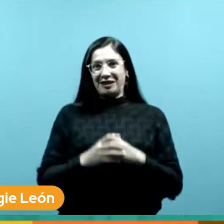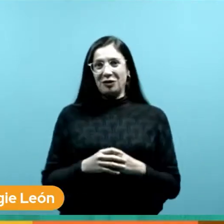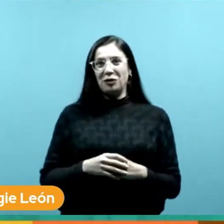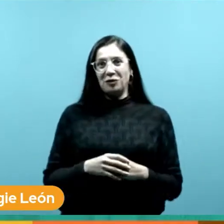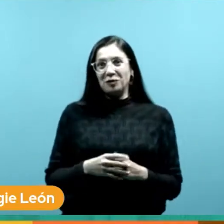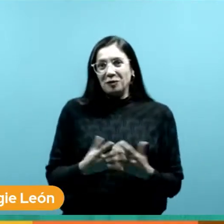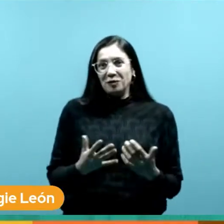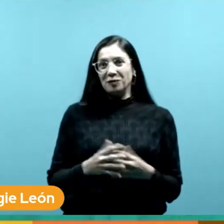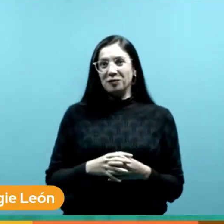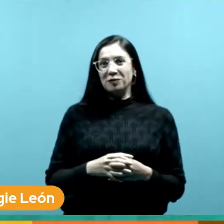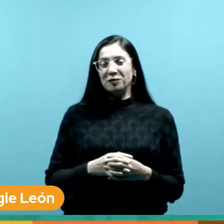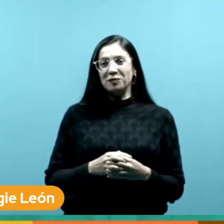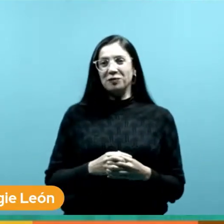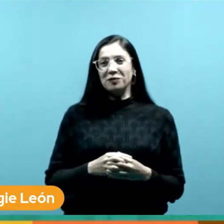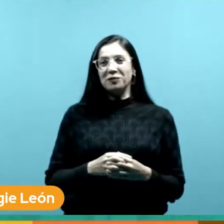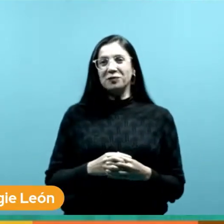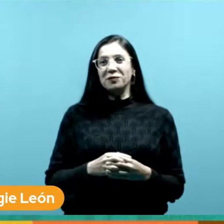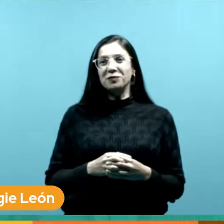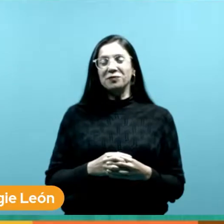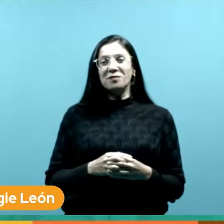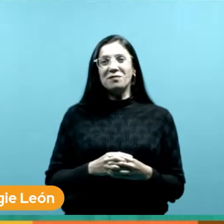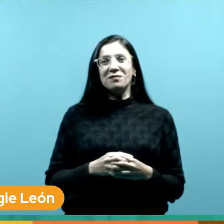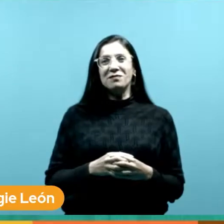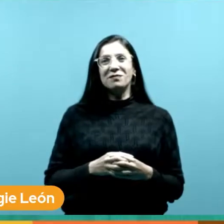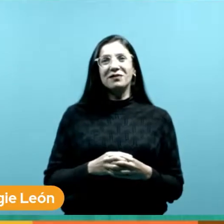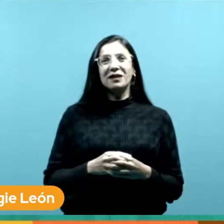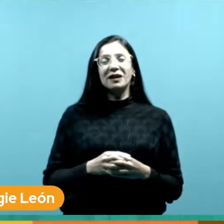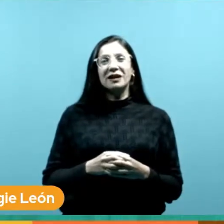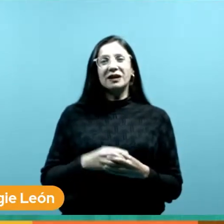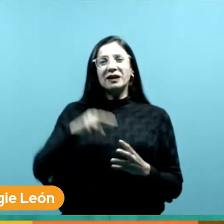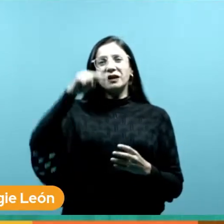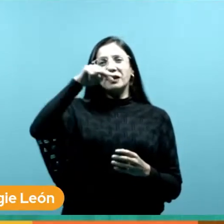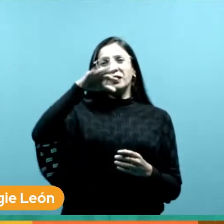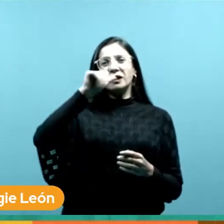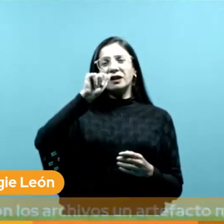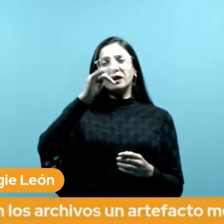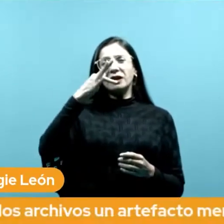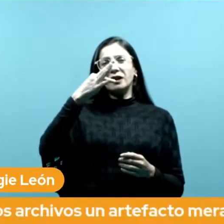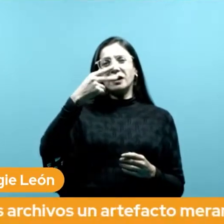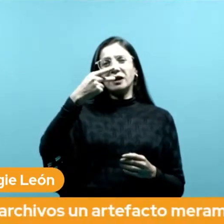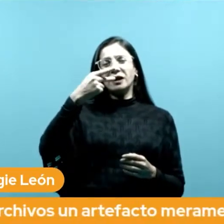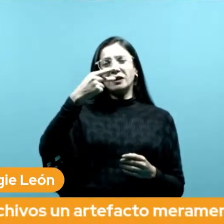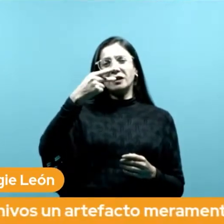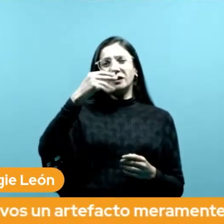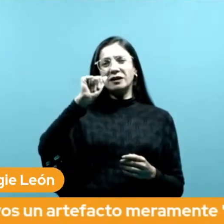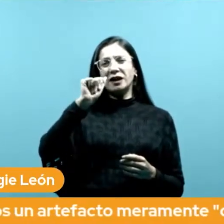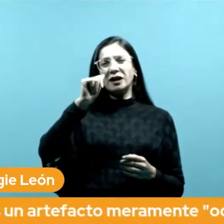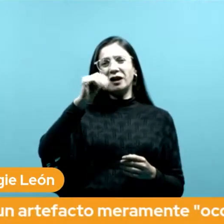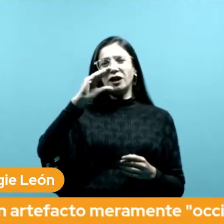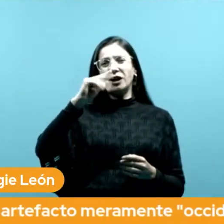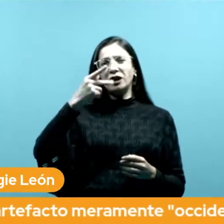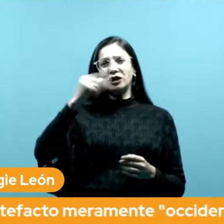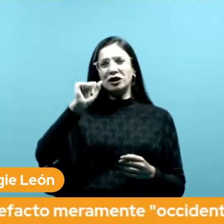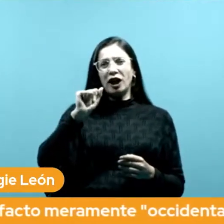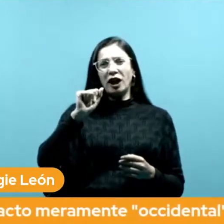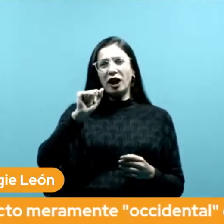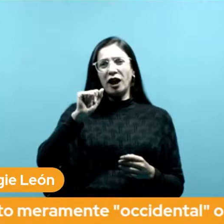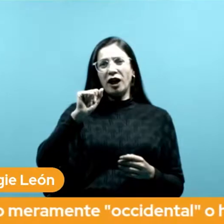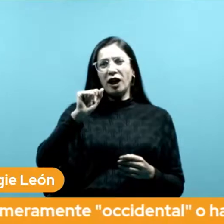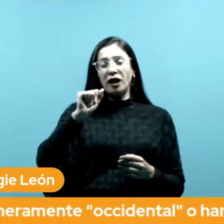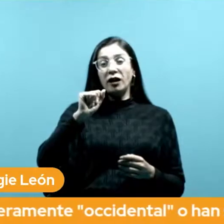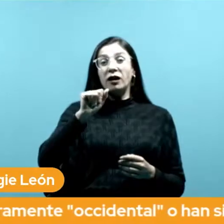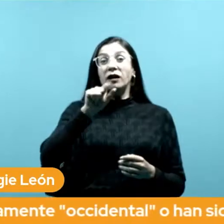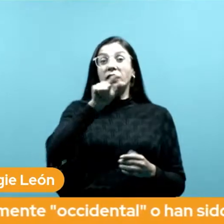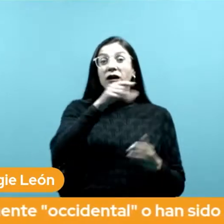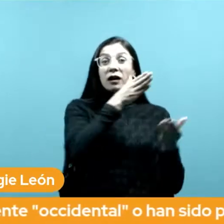sí bueno acá Natacha Slava Vélez nos pregunta ¿son los archivos un artefacto meramente